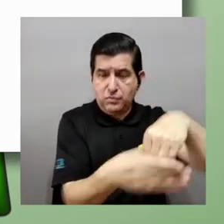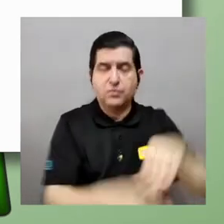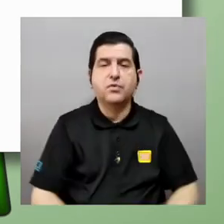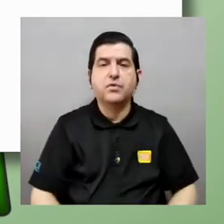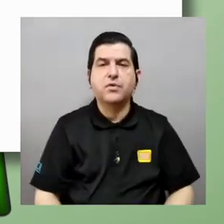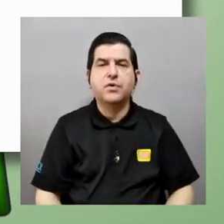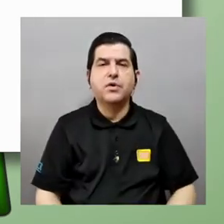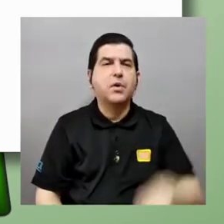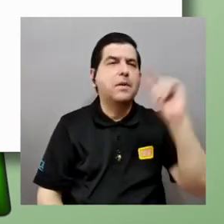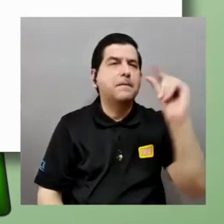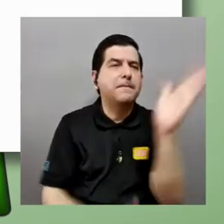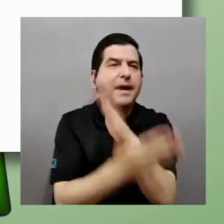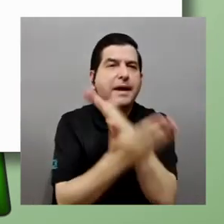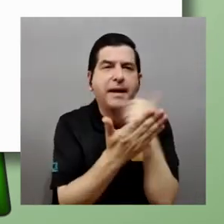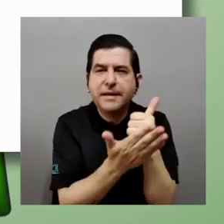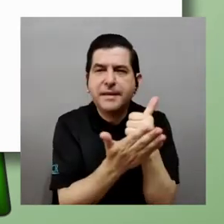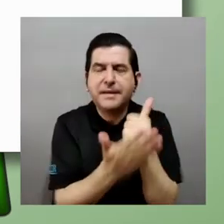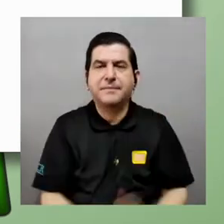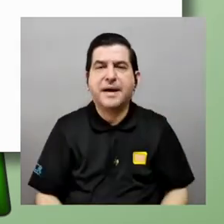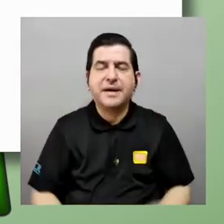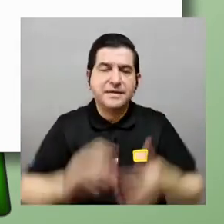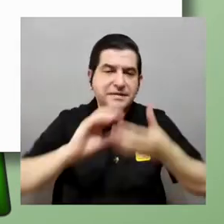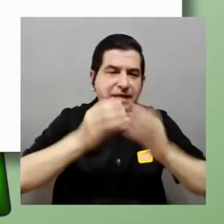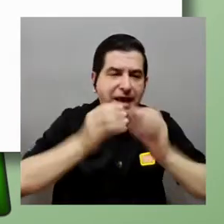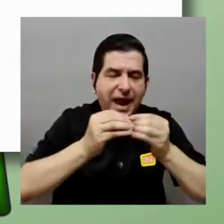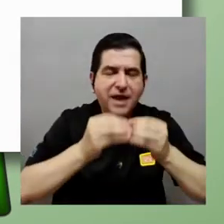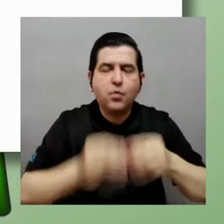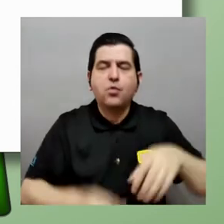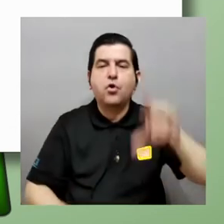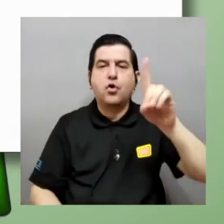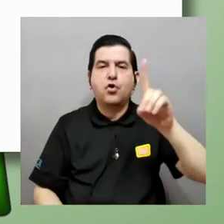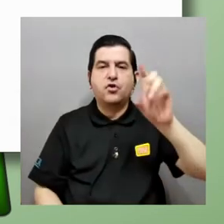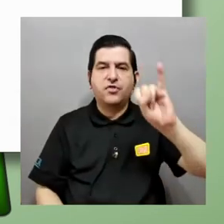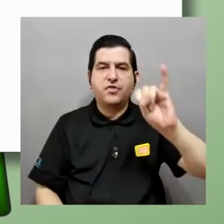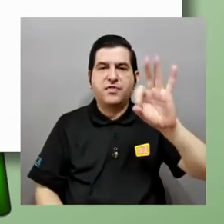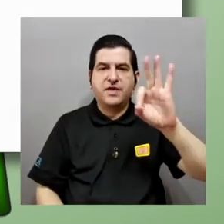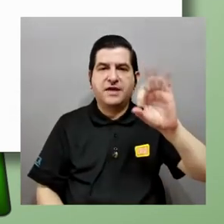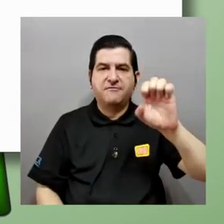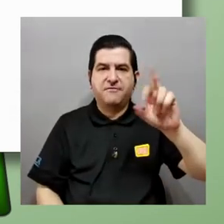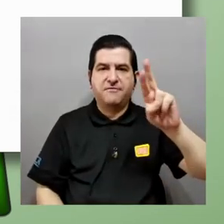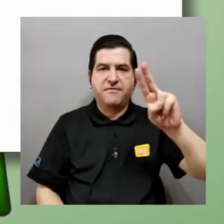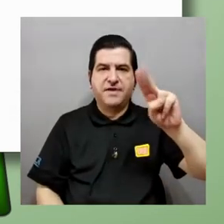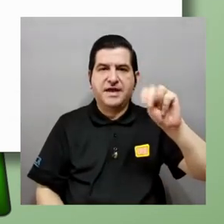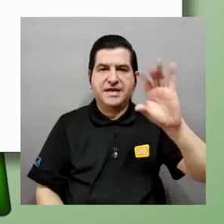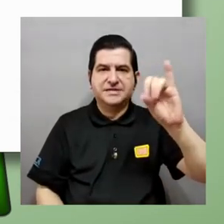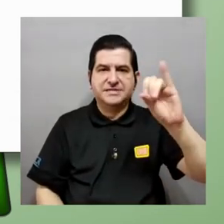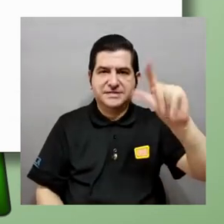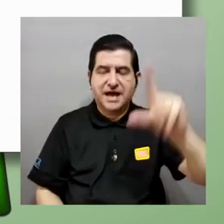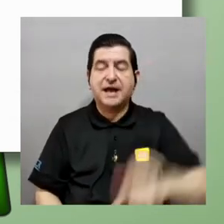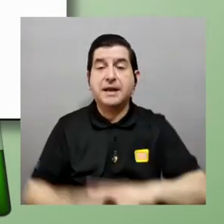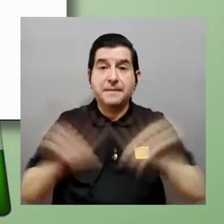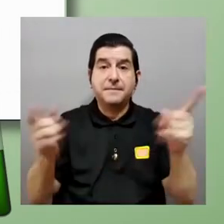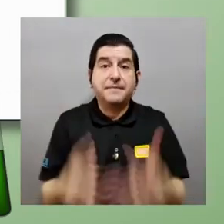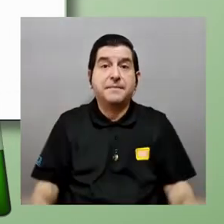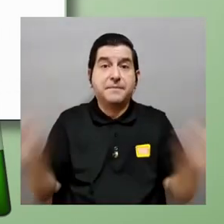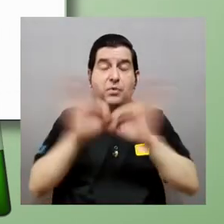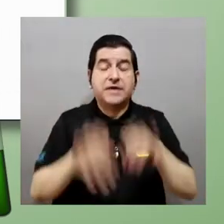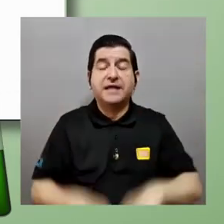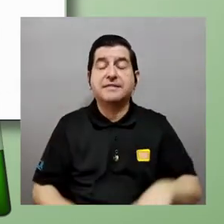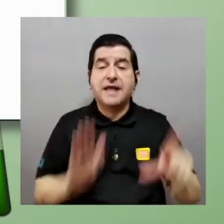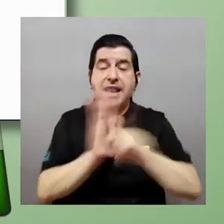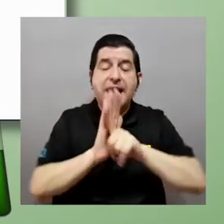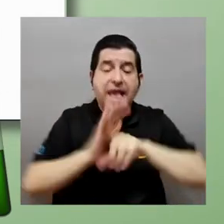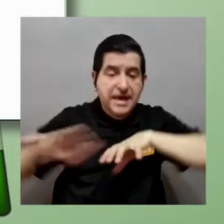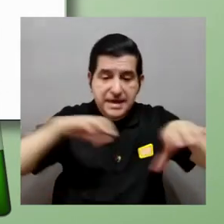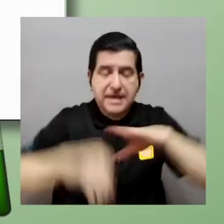¿Verdad? que ahí es un pequeño apéndisis viene el cálculo diferencial pero la parte interesante son las leyes del movimiento y las